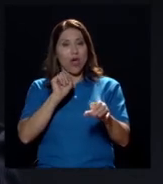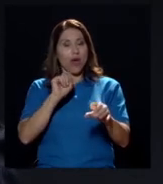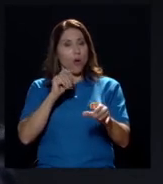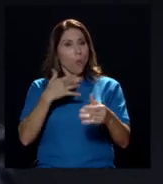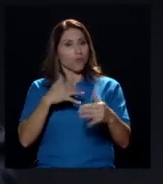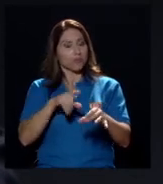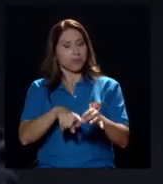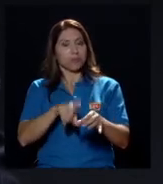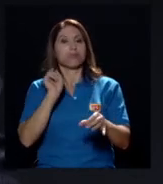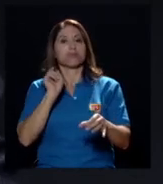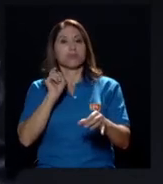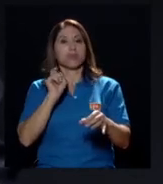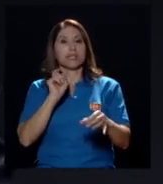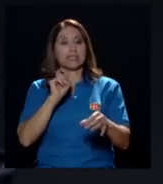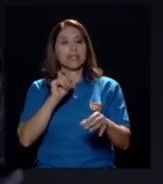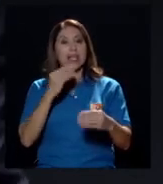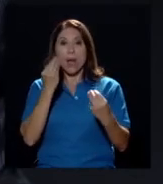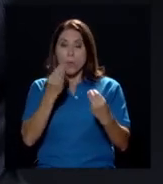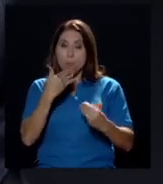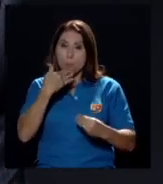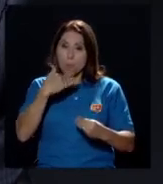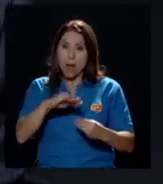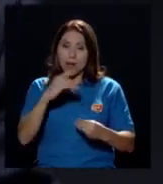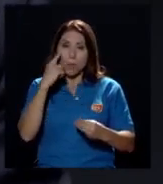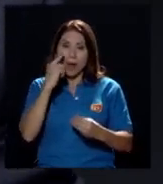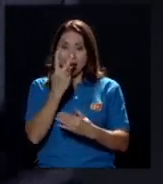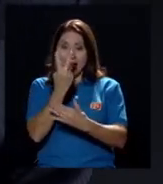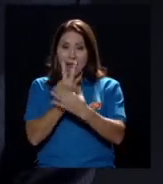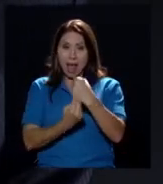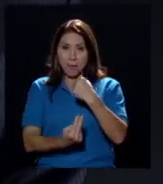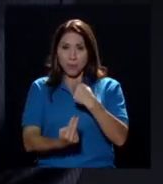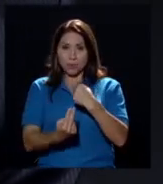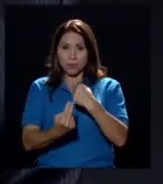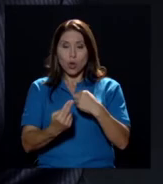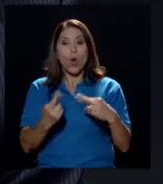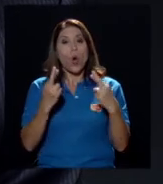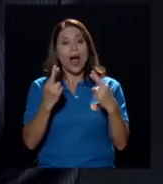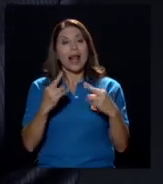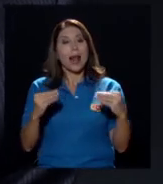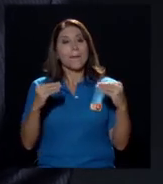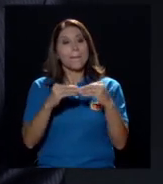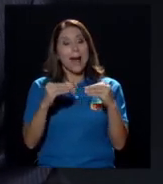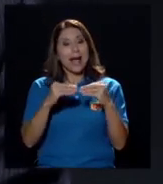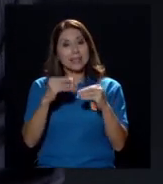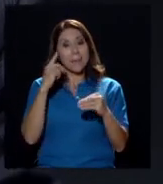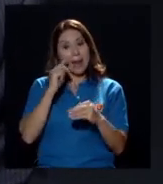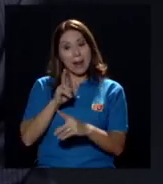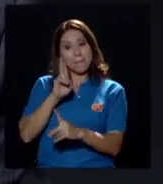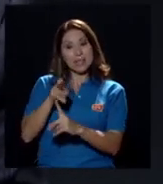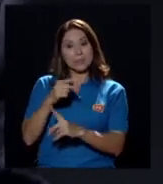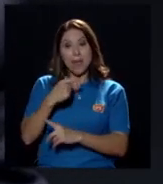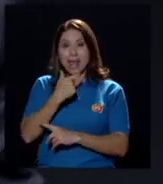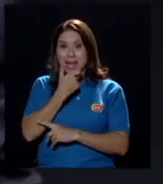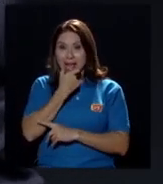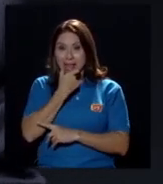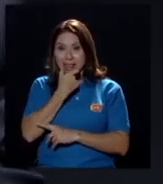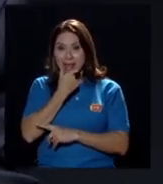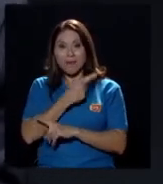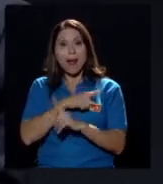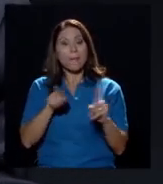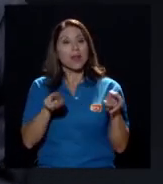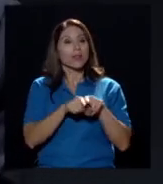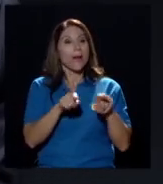bastante malo para los dos lados ojalá más para los Inglaterras mismas pero también para la Unión